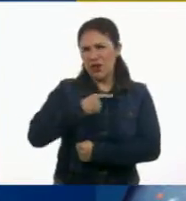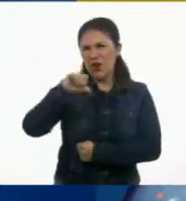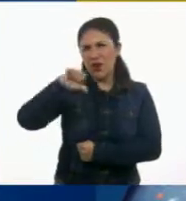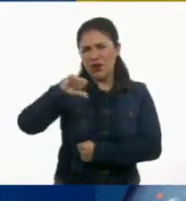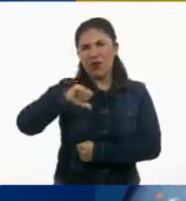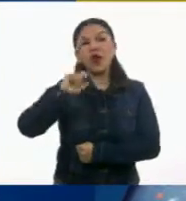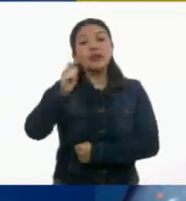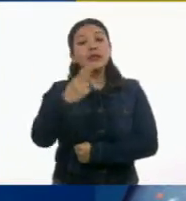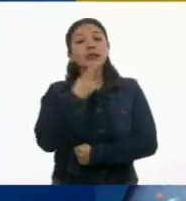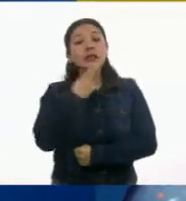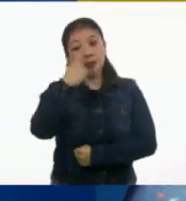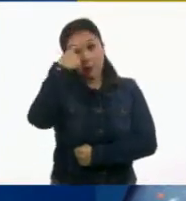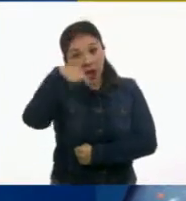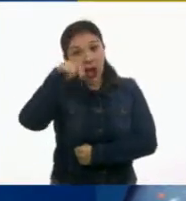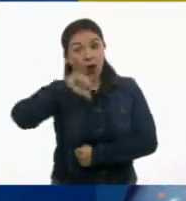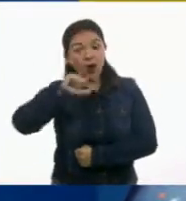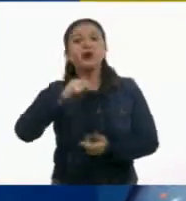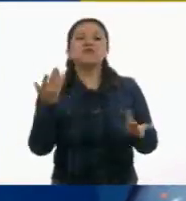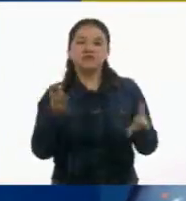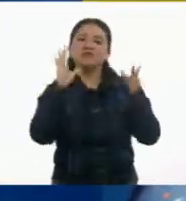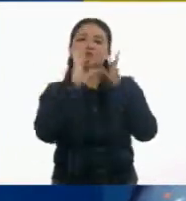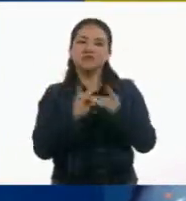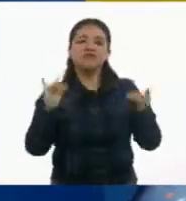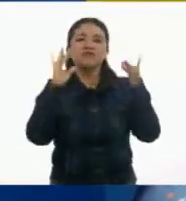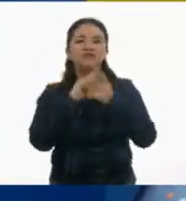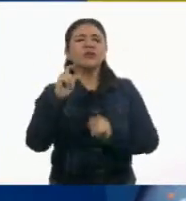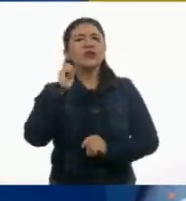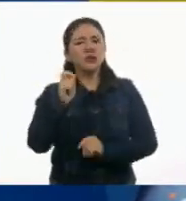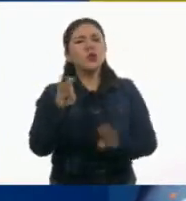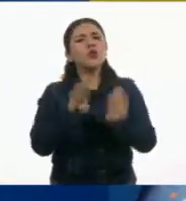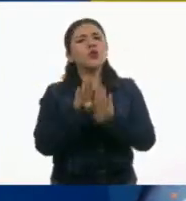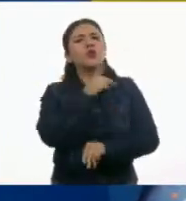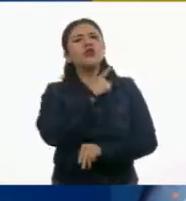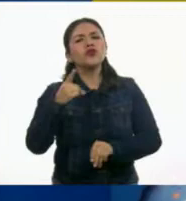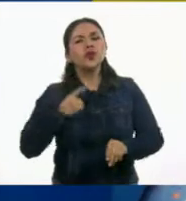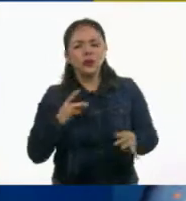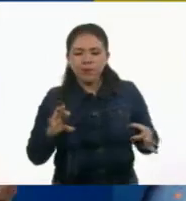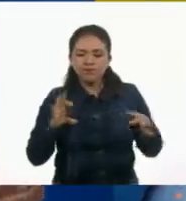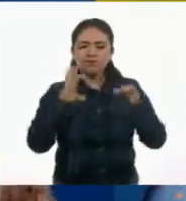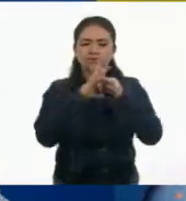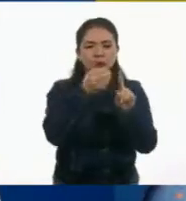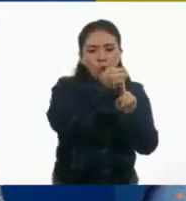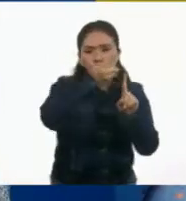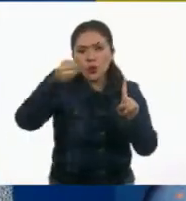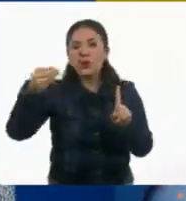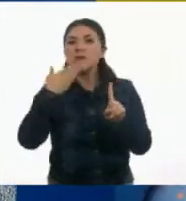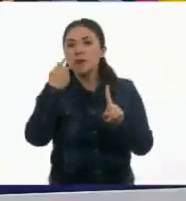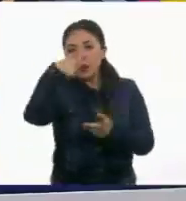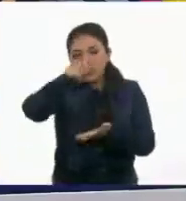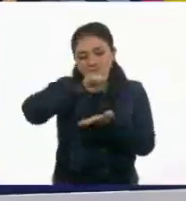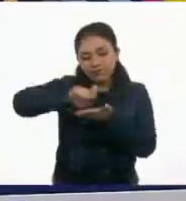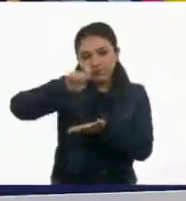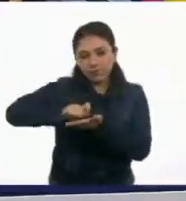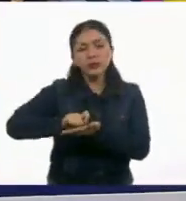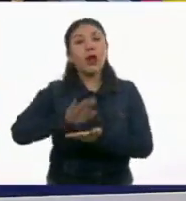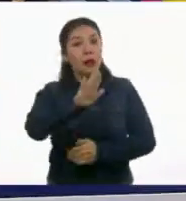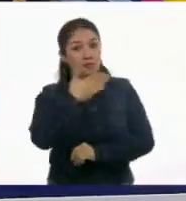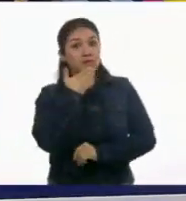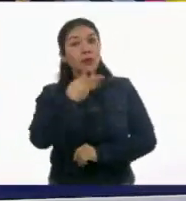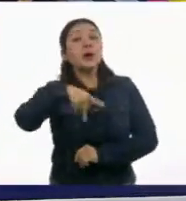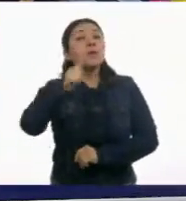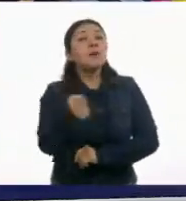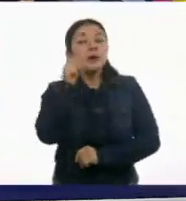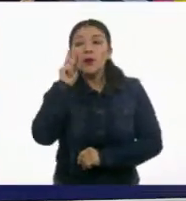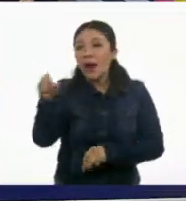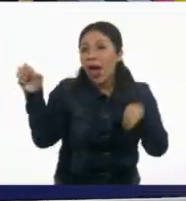y nos va a servir como pretexto para hablar de la coherencia en los textos. Muy bien, pero antes vámonos